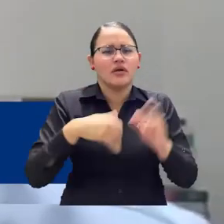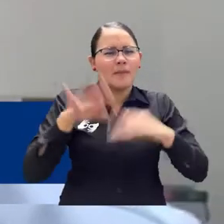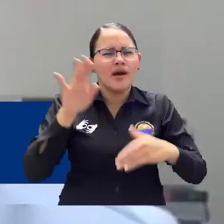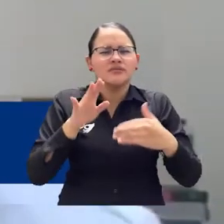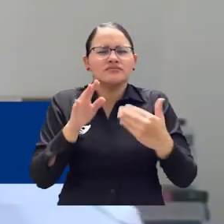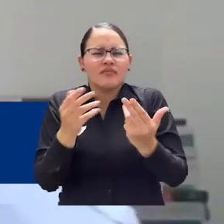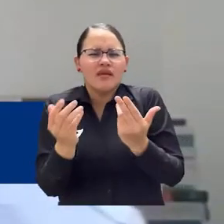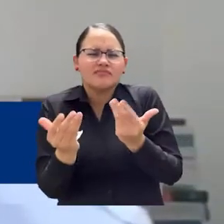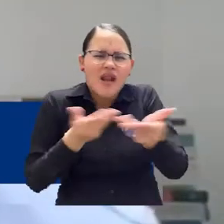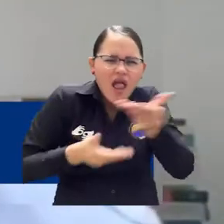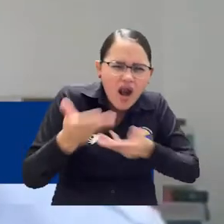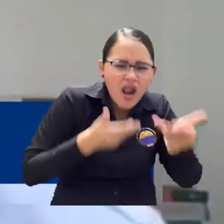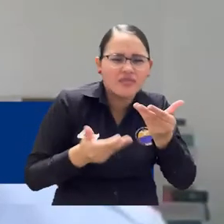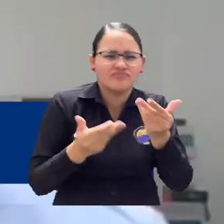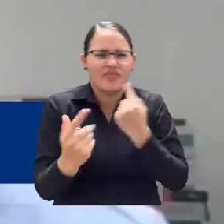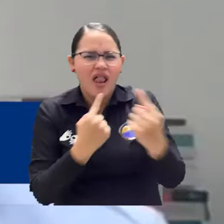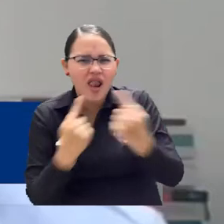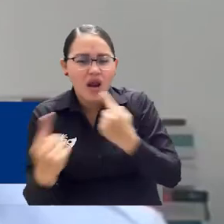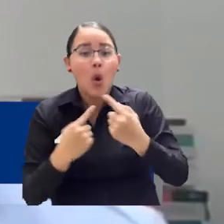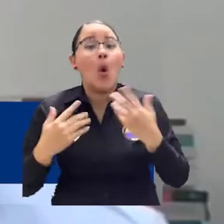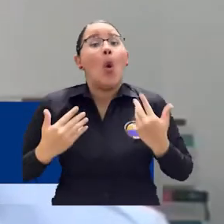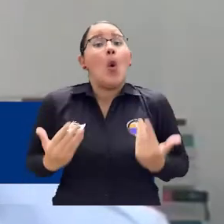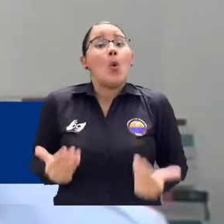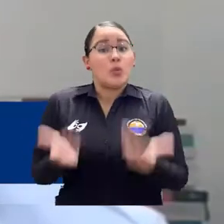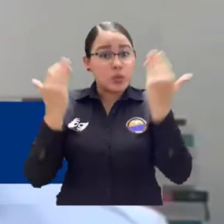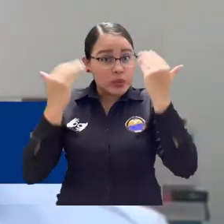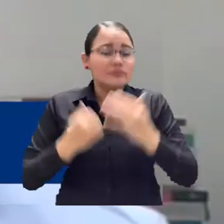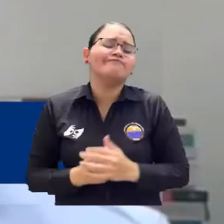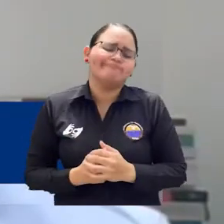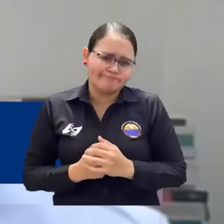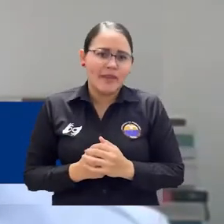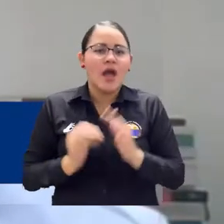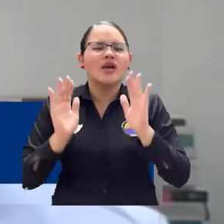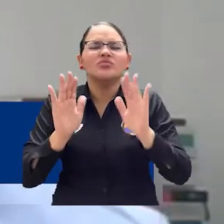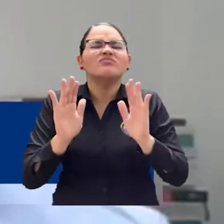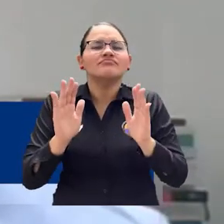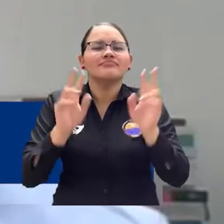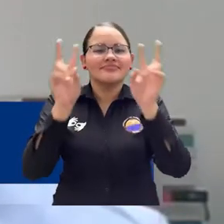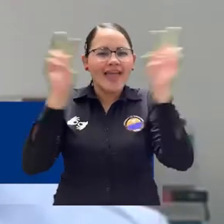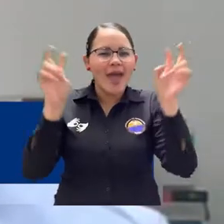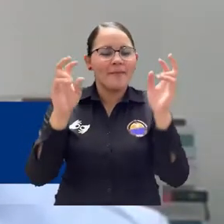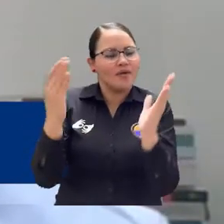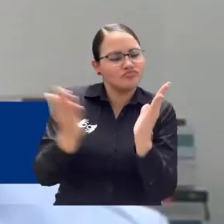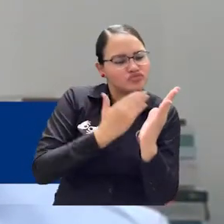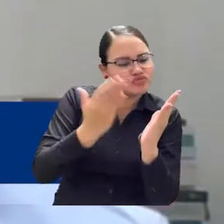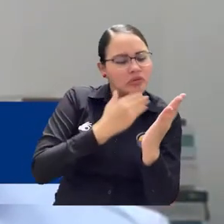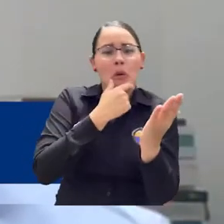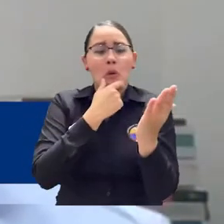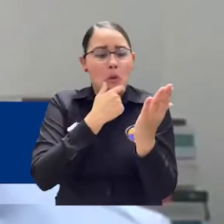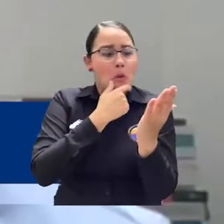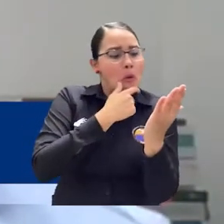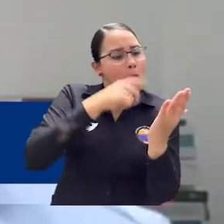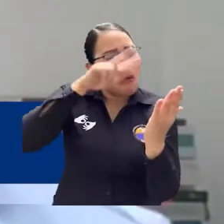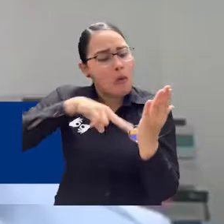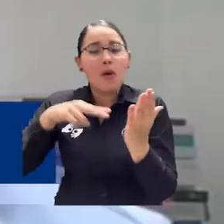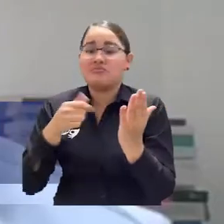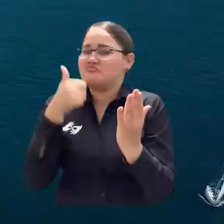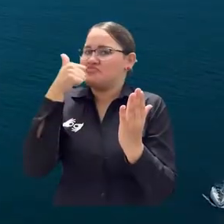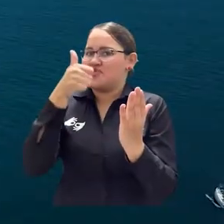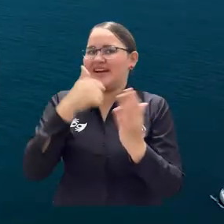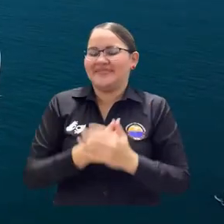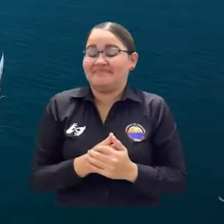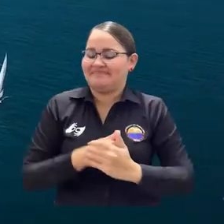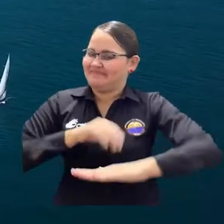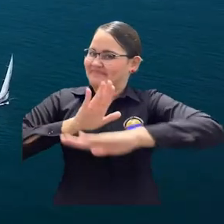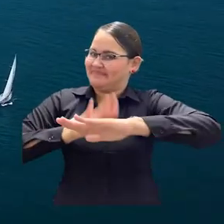felicito nuevamente a la universidad por habernos invitado a comentar este maravilloso libro y haberlo